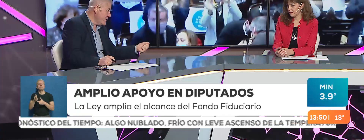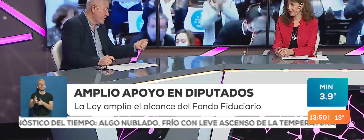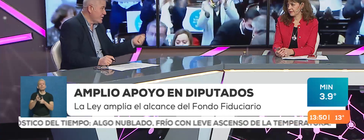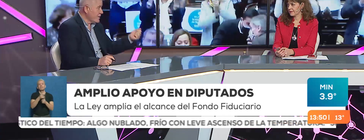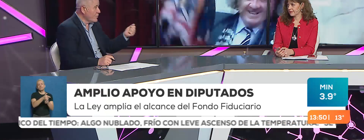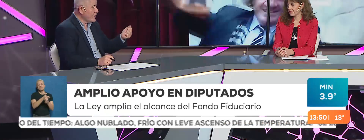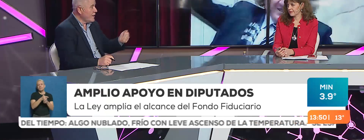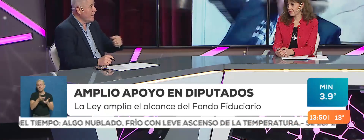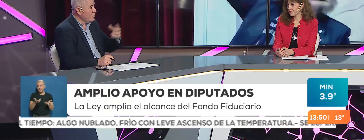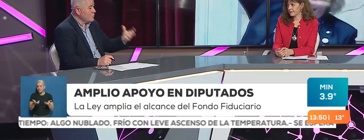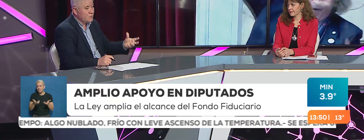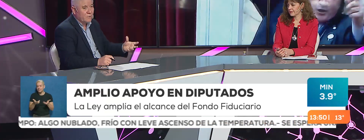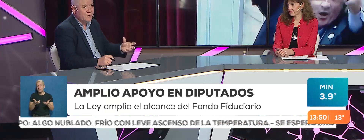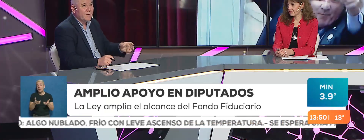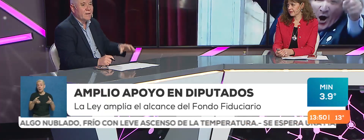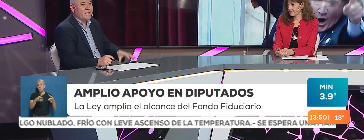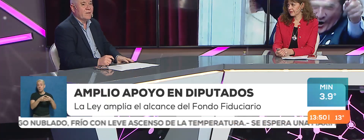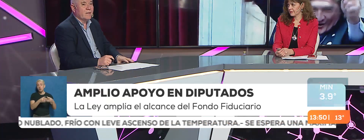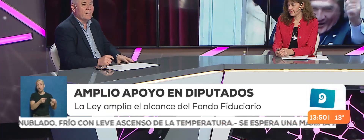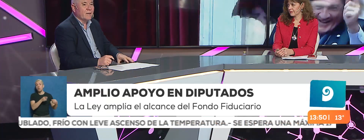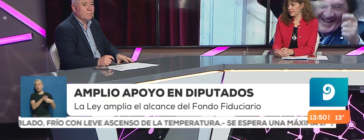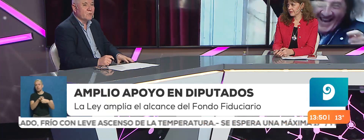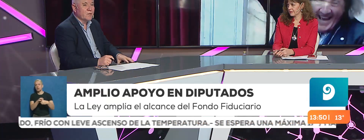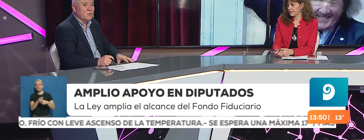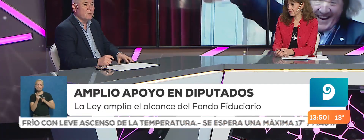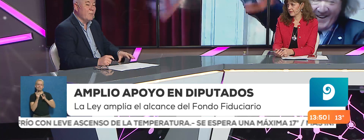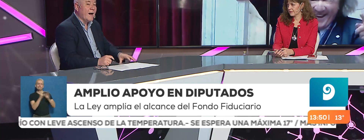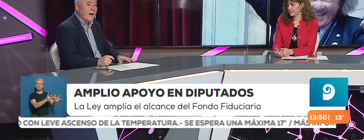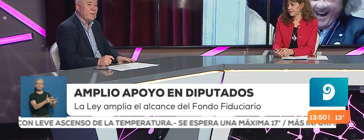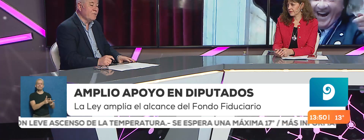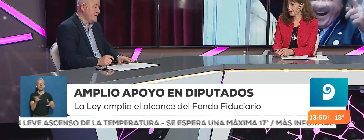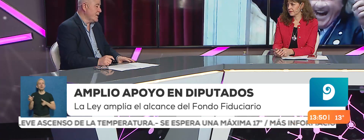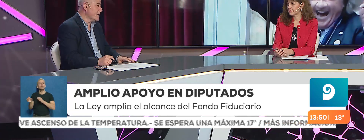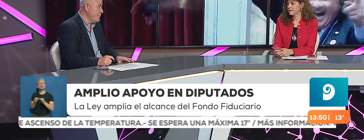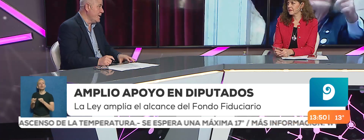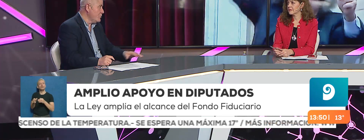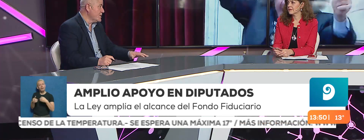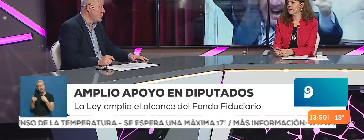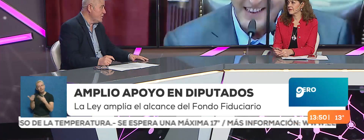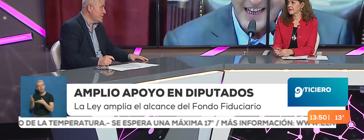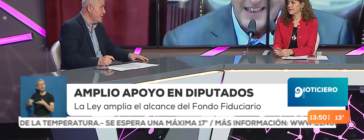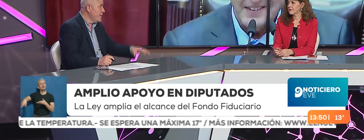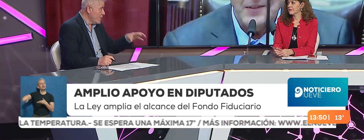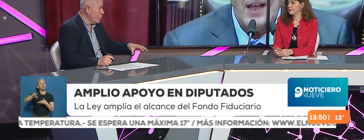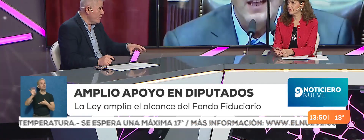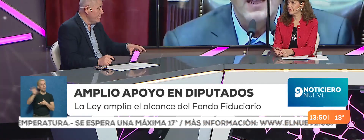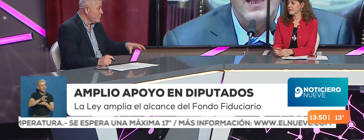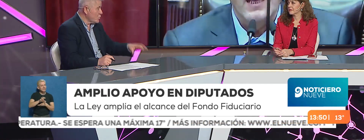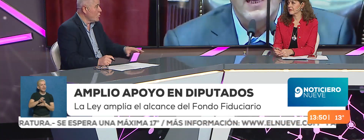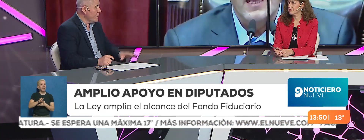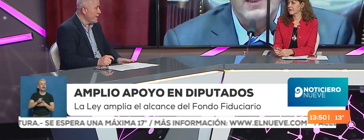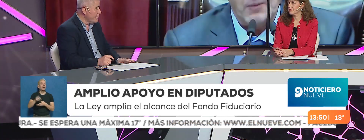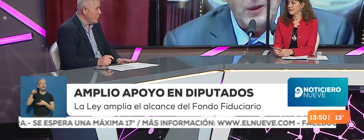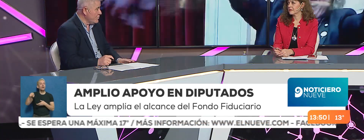recordarle a la oposición que este proyecto va a beneficiar también a muchas provincias que hoy